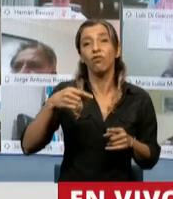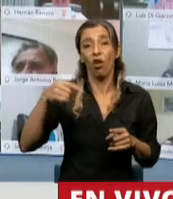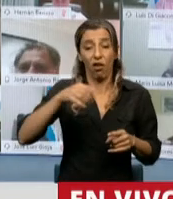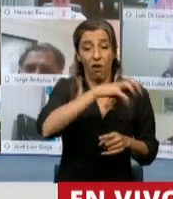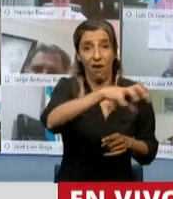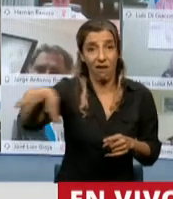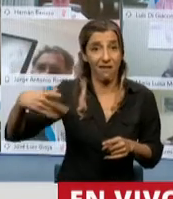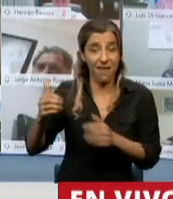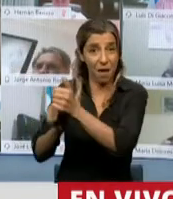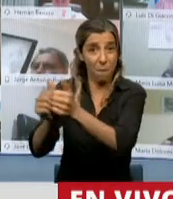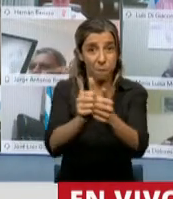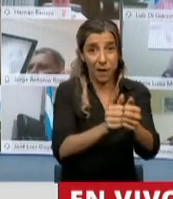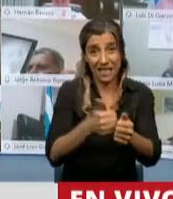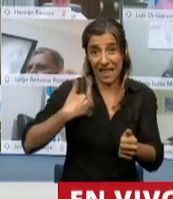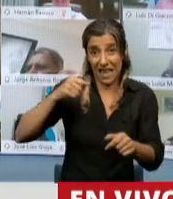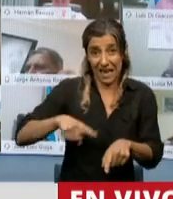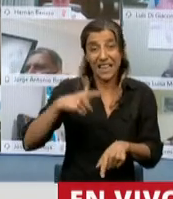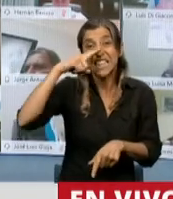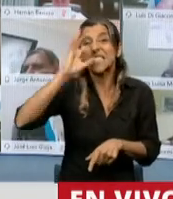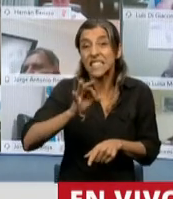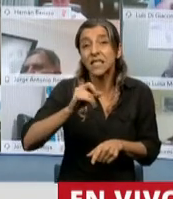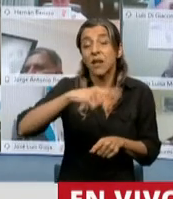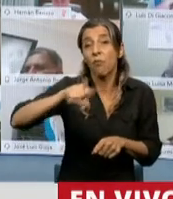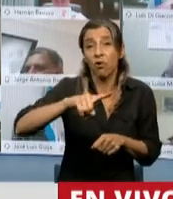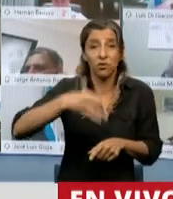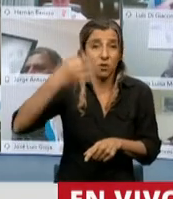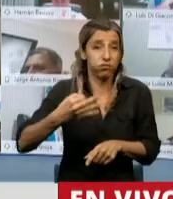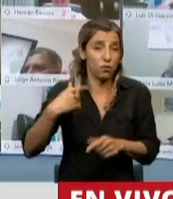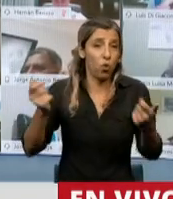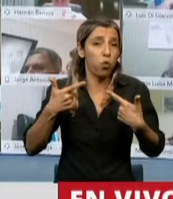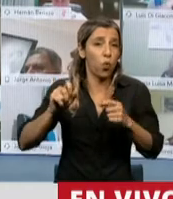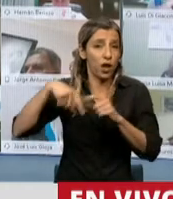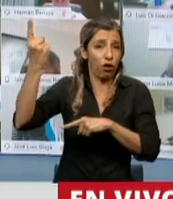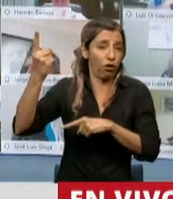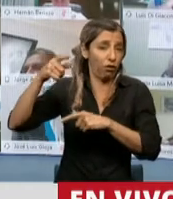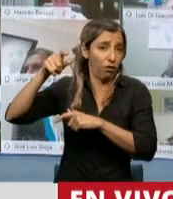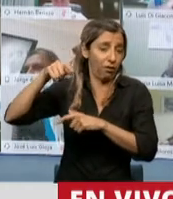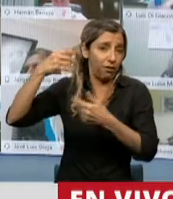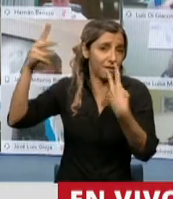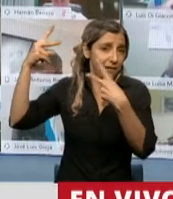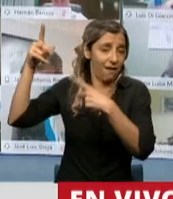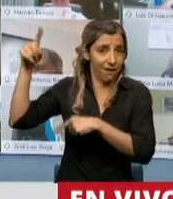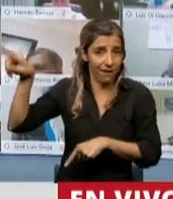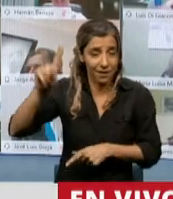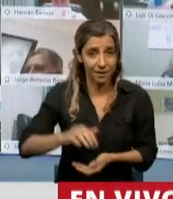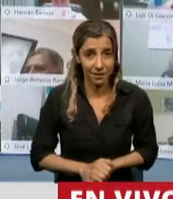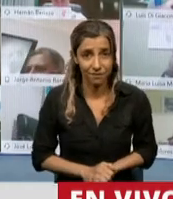son extranjeras y giran ganancias a sus casas matrices en el exterior.